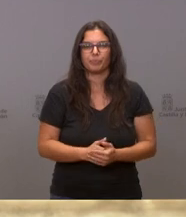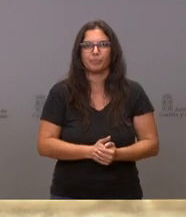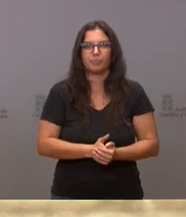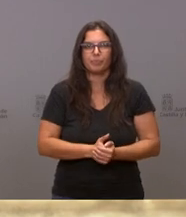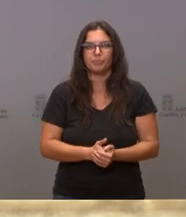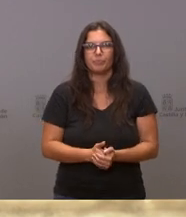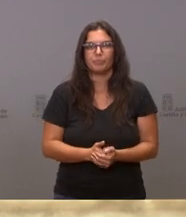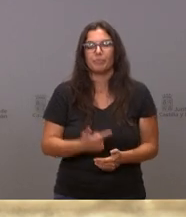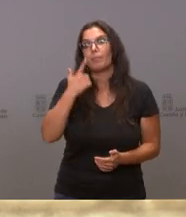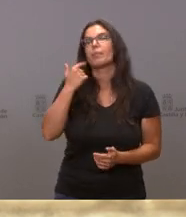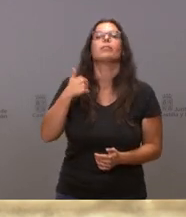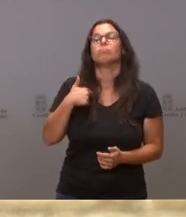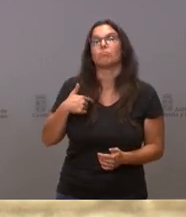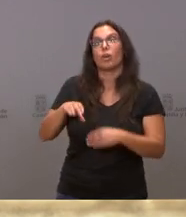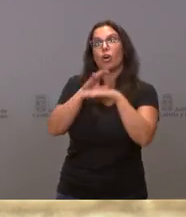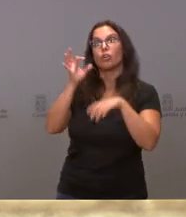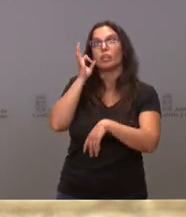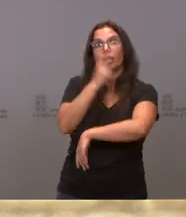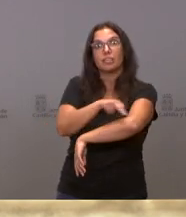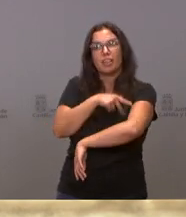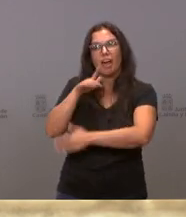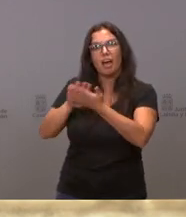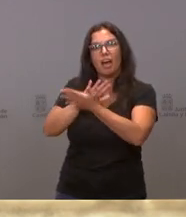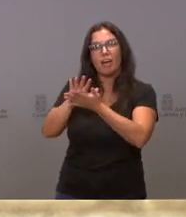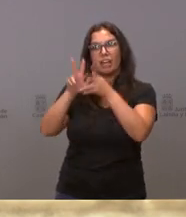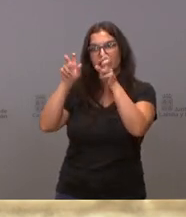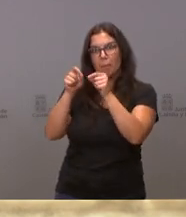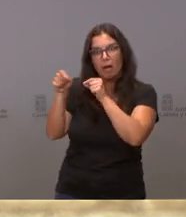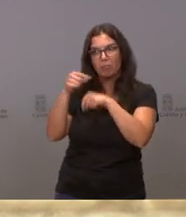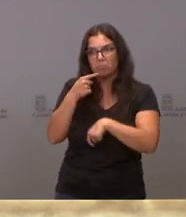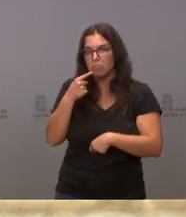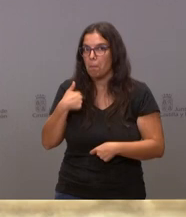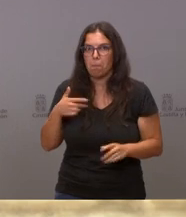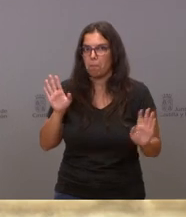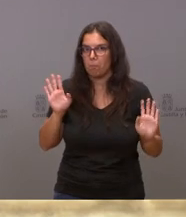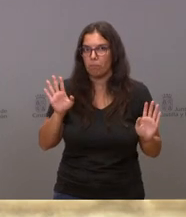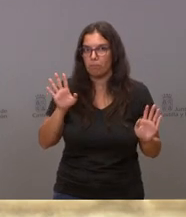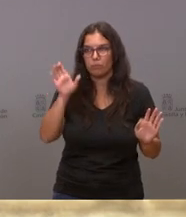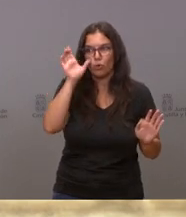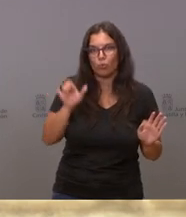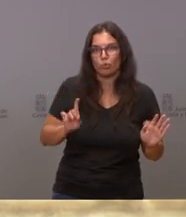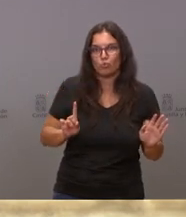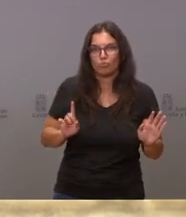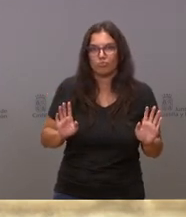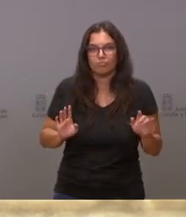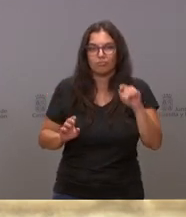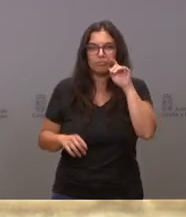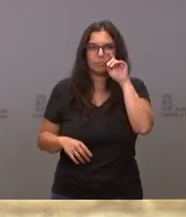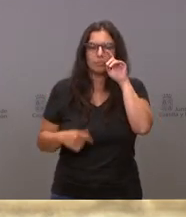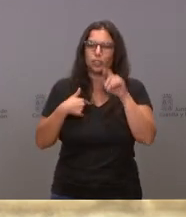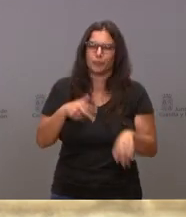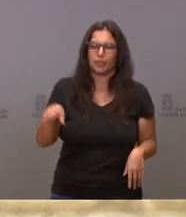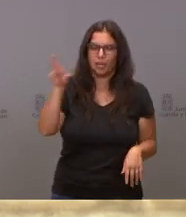consejera de Sanidad nunca le he oído hablar sobre lo que usted ha mencionado. Pero, le vuelvo a